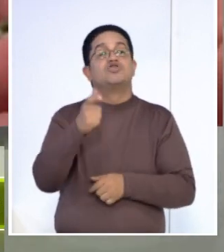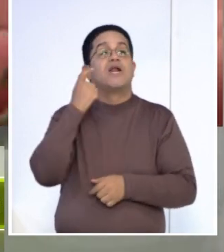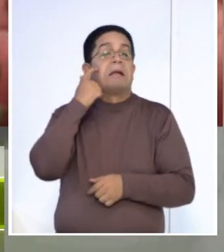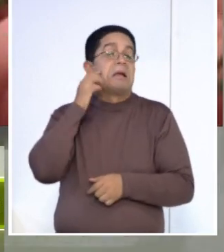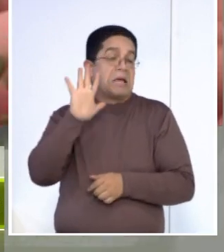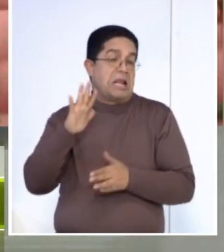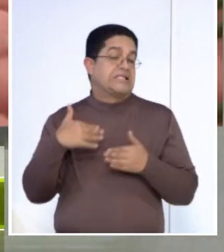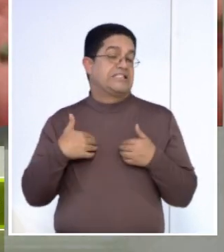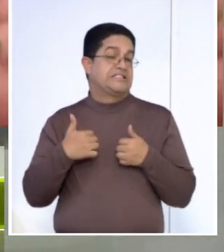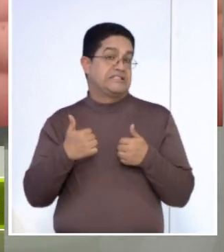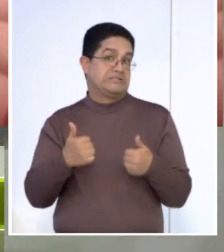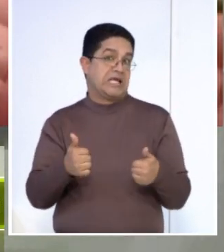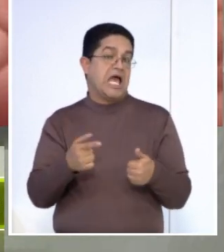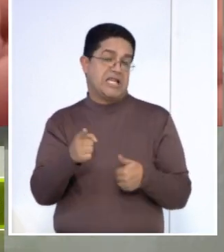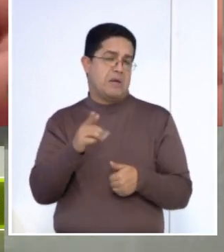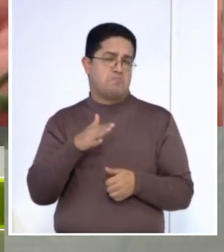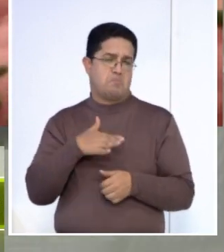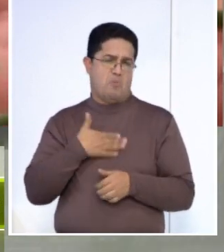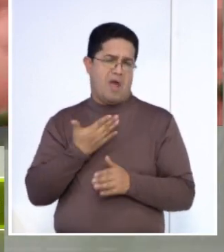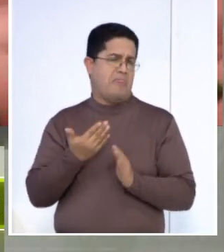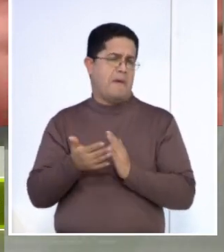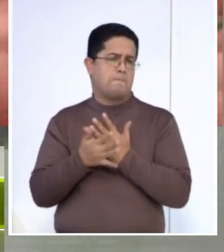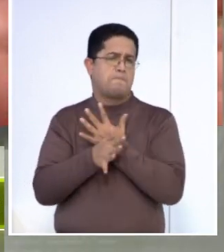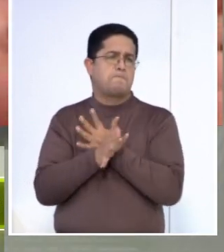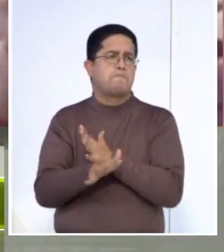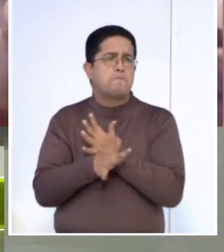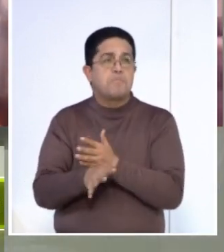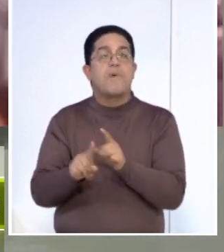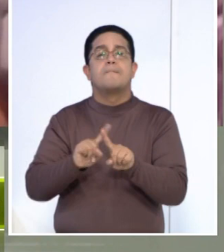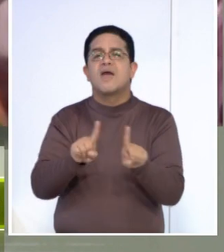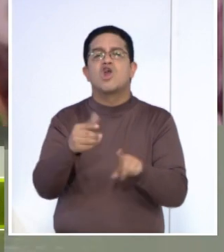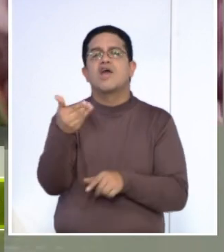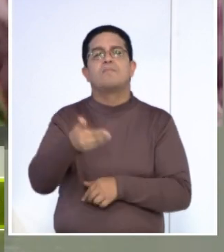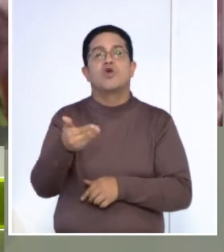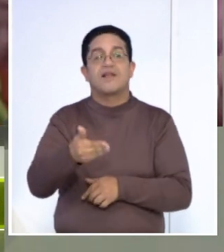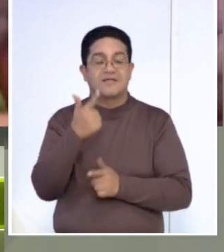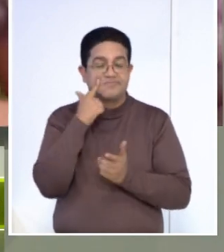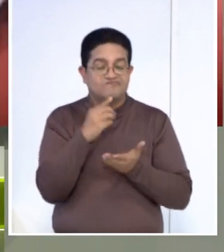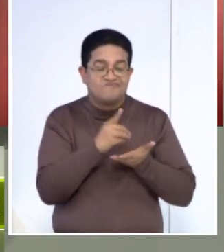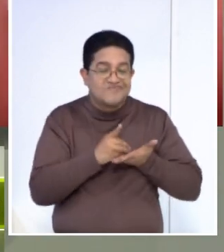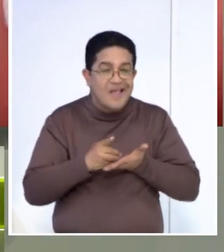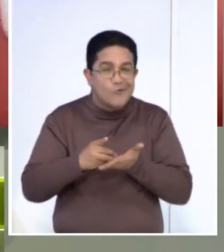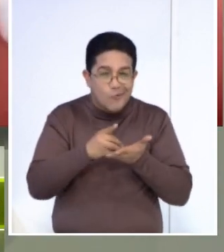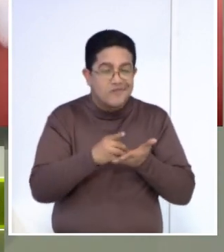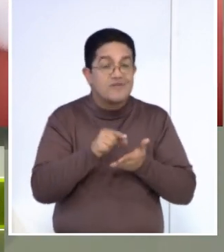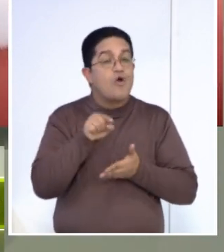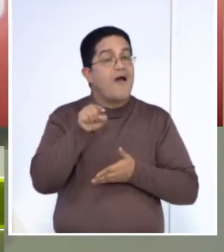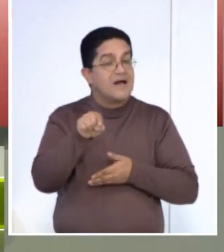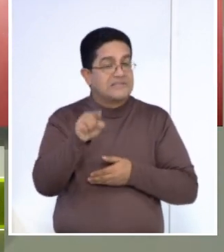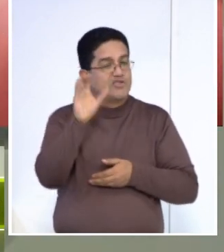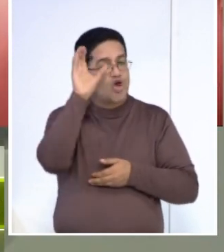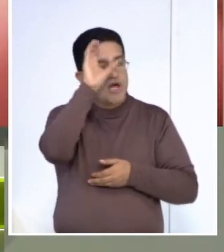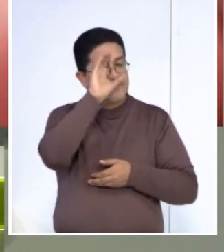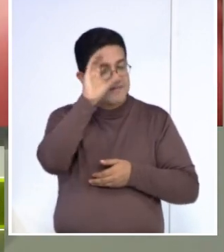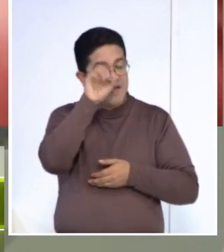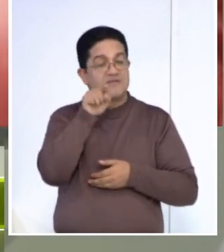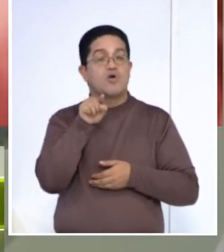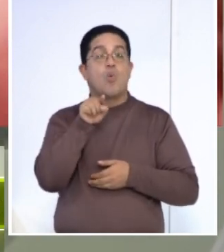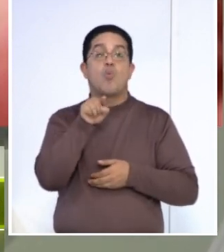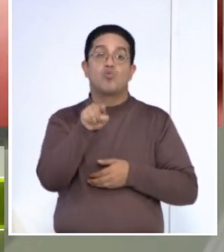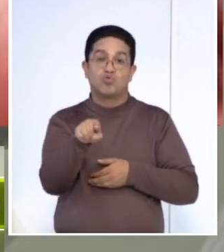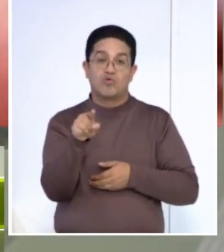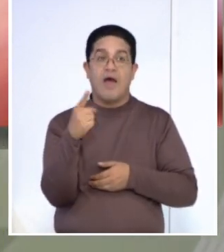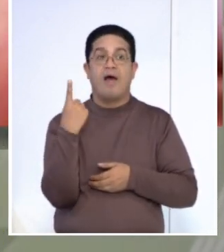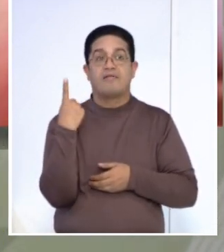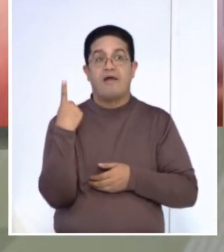sana y está por allí llevando. Entonces, lo importante es hacer el diagnóstico. Entonces, ahí tenemos la conciencia. Si usted ha